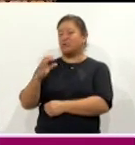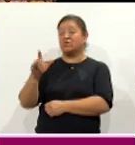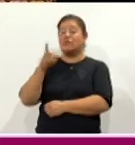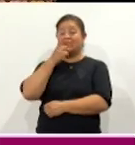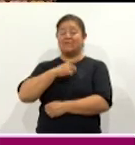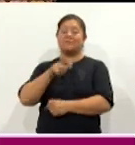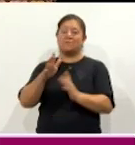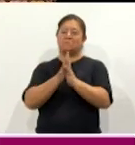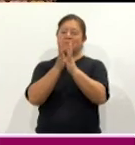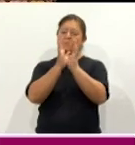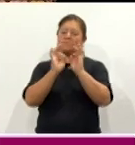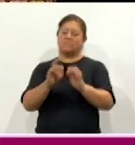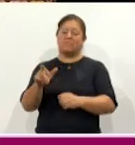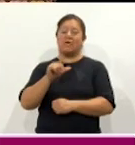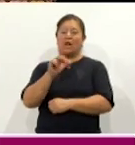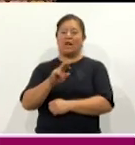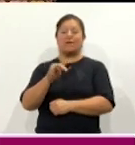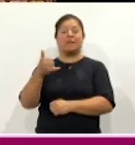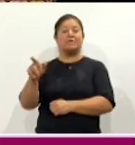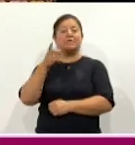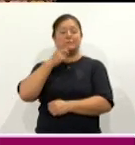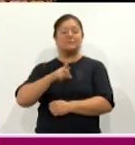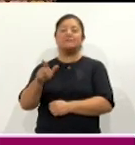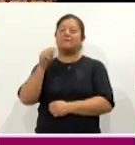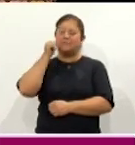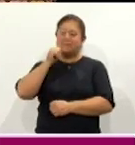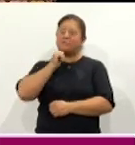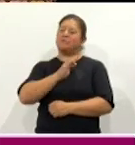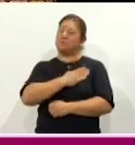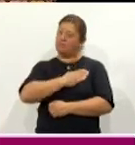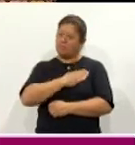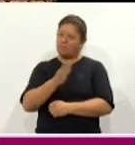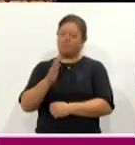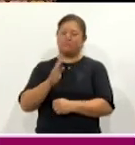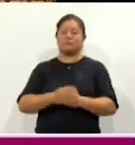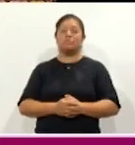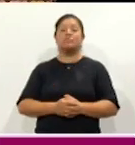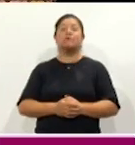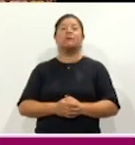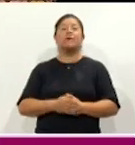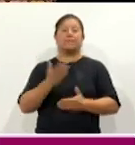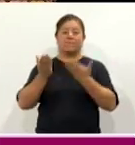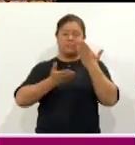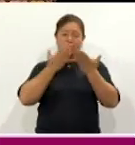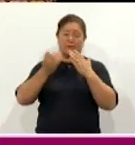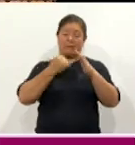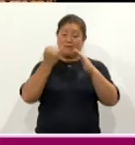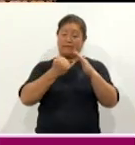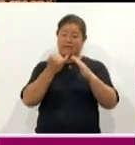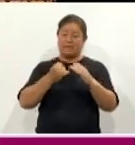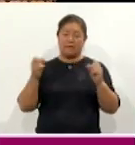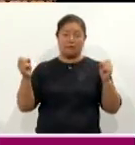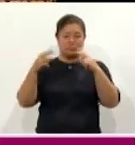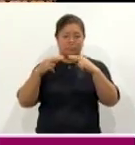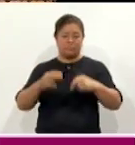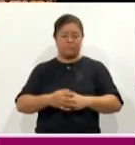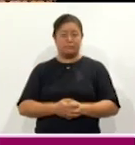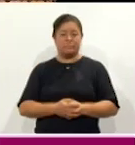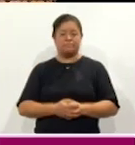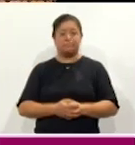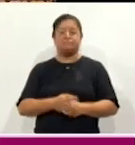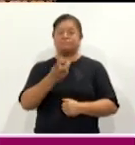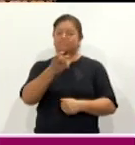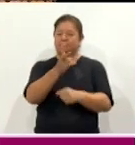excelente participación. Ari Conde dice, nunca es tarde para estudiar en ITEA, los estamos esperando. Pues ahí está esta atenta invitación del